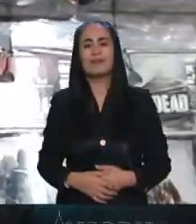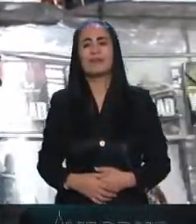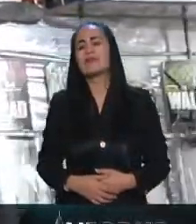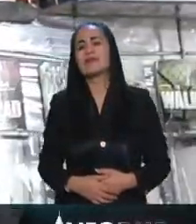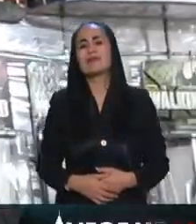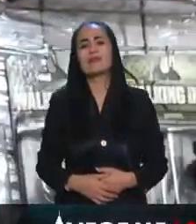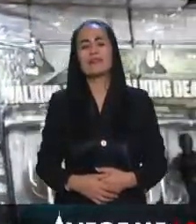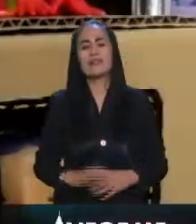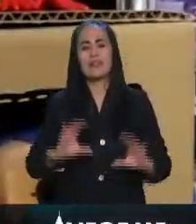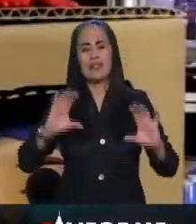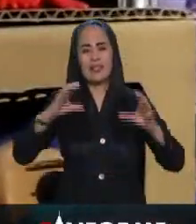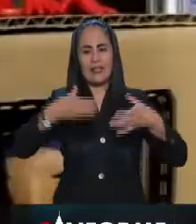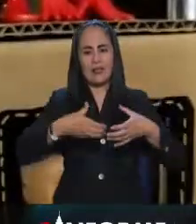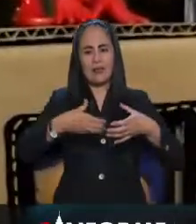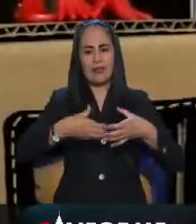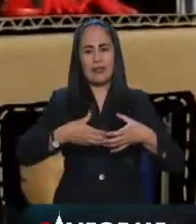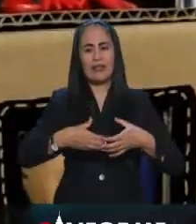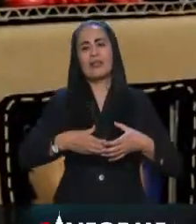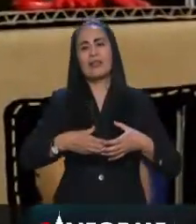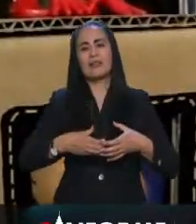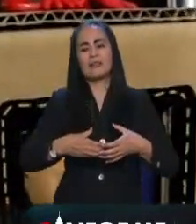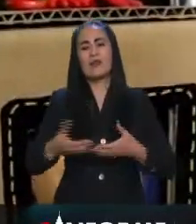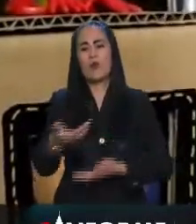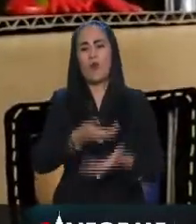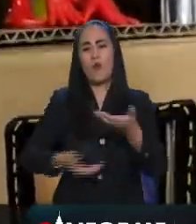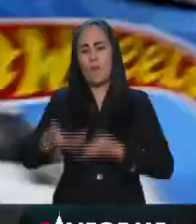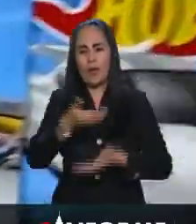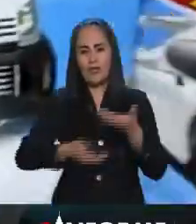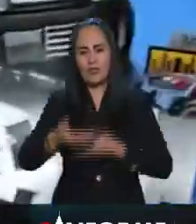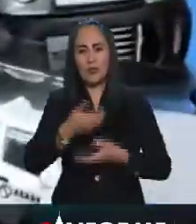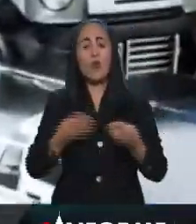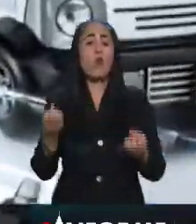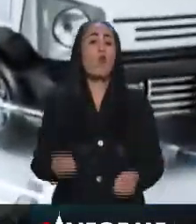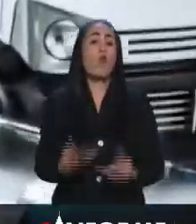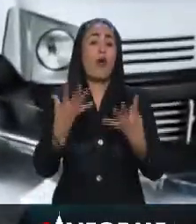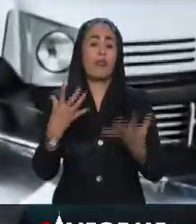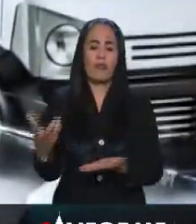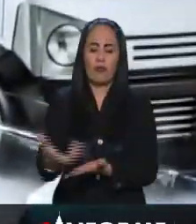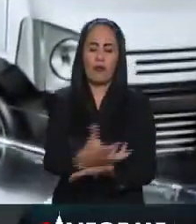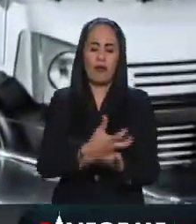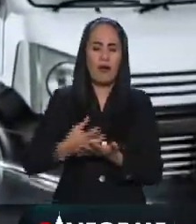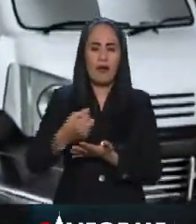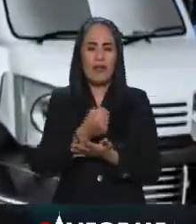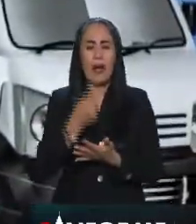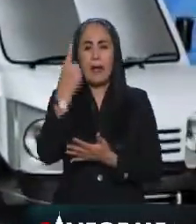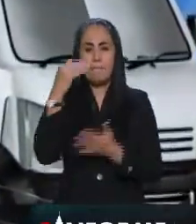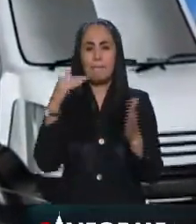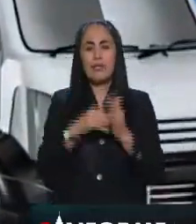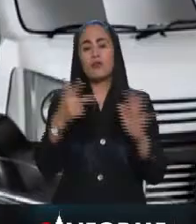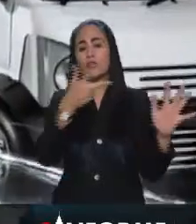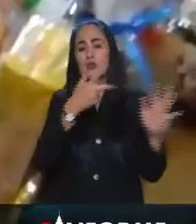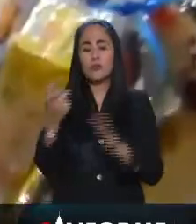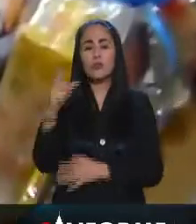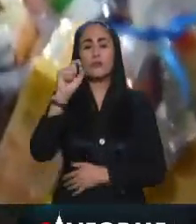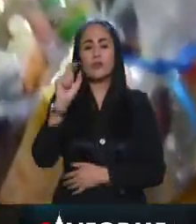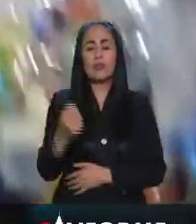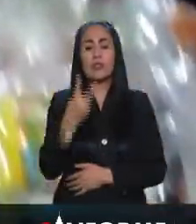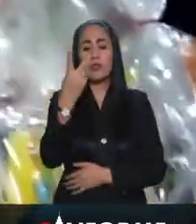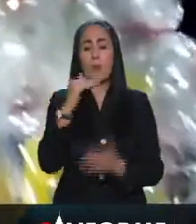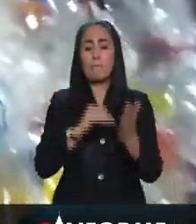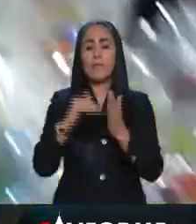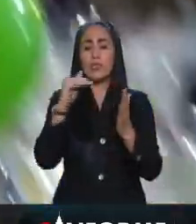servicios y turismo turismo en pequeño en la ciudad dejarán una derrama económica de 1822 millones de pesos